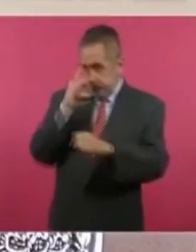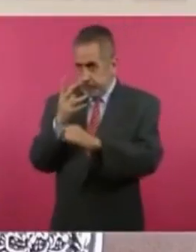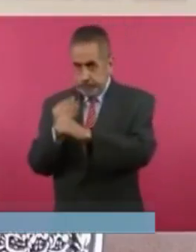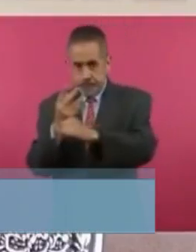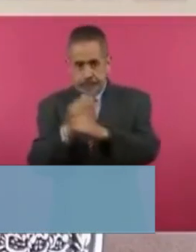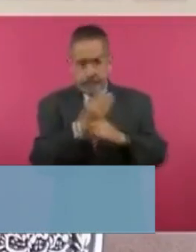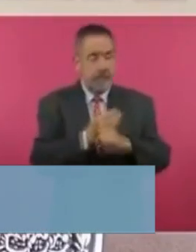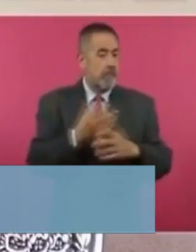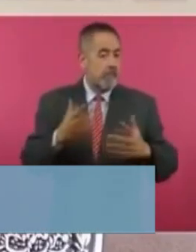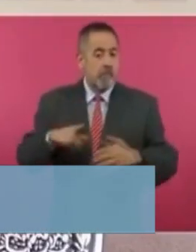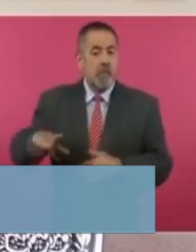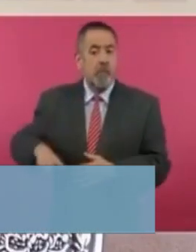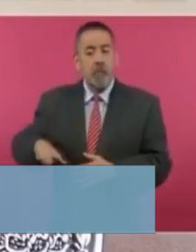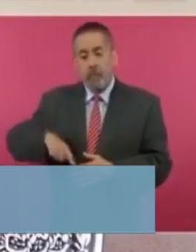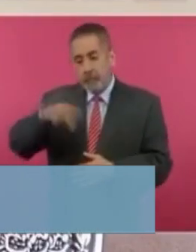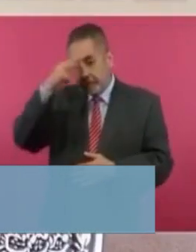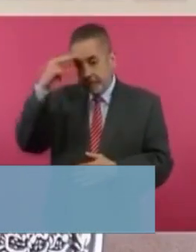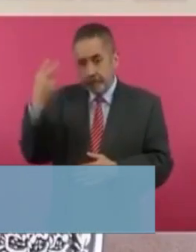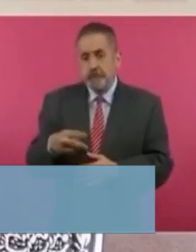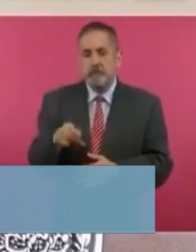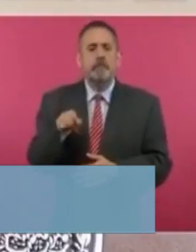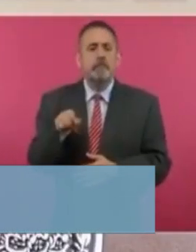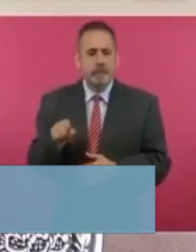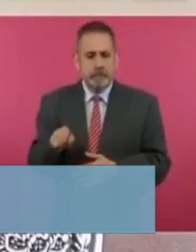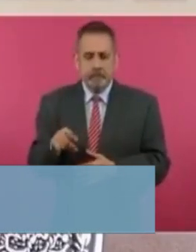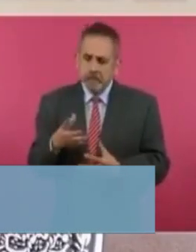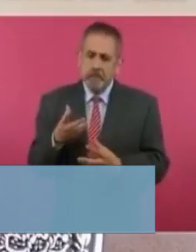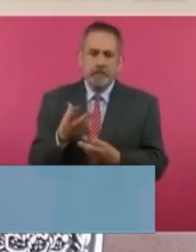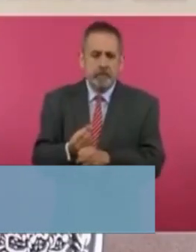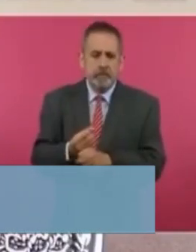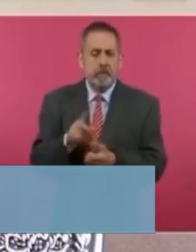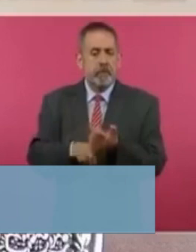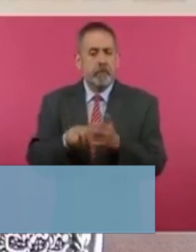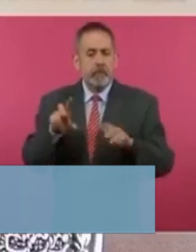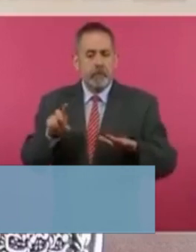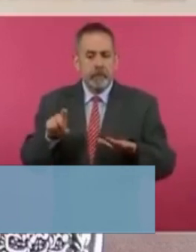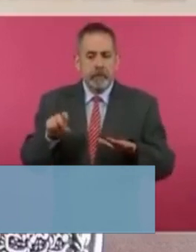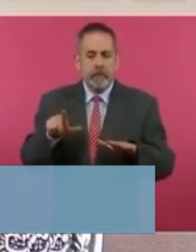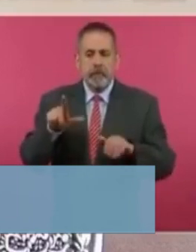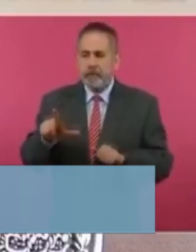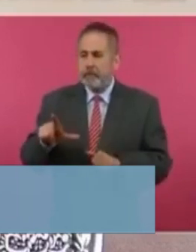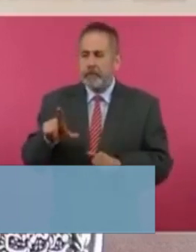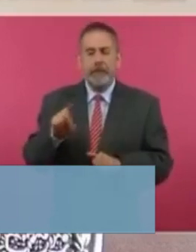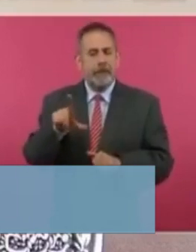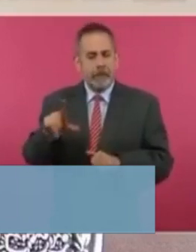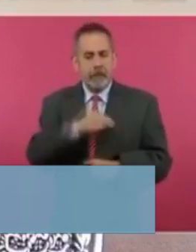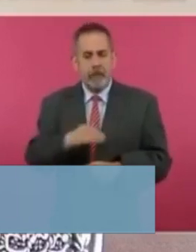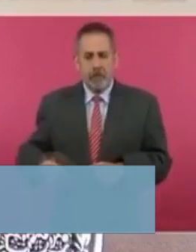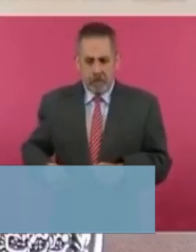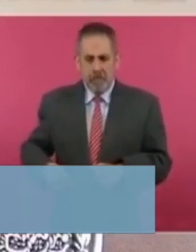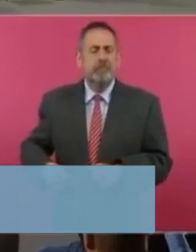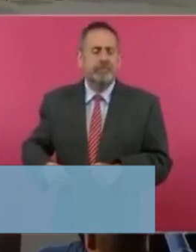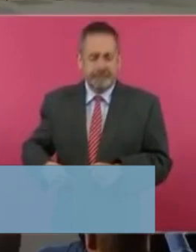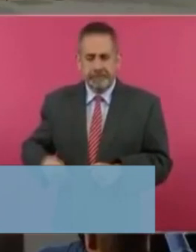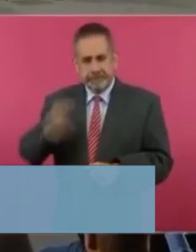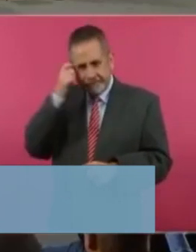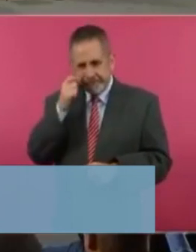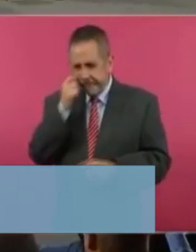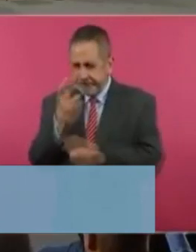El gobierno de México ha intervenido en 37 municipios del estado de Guerrero, atendiendo